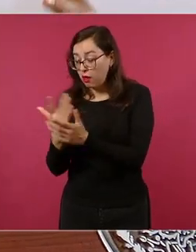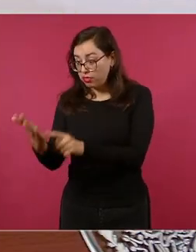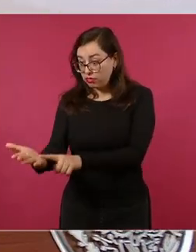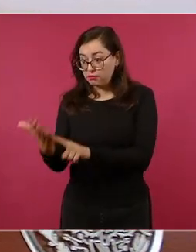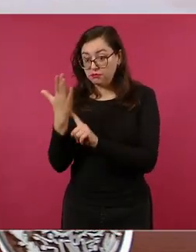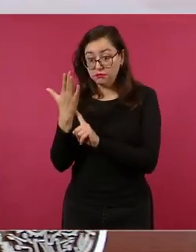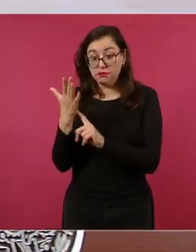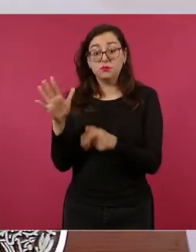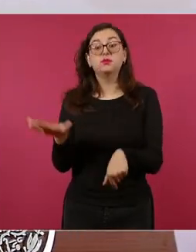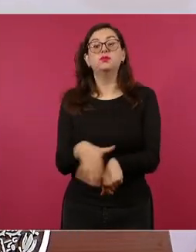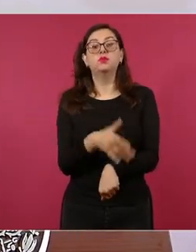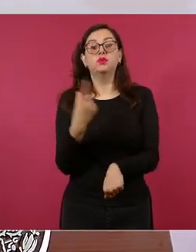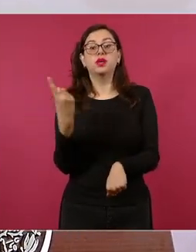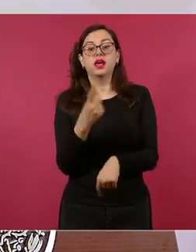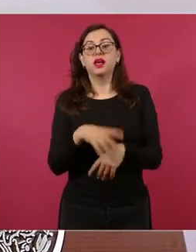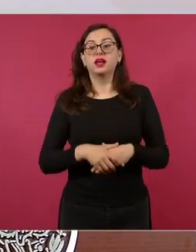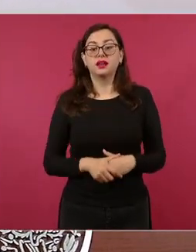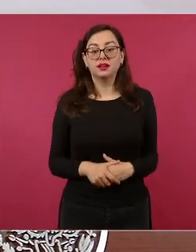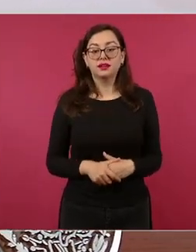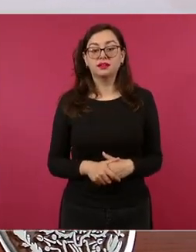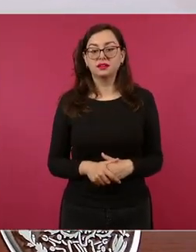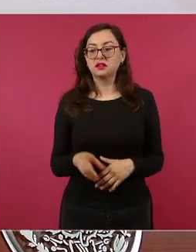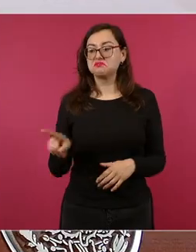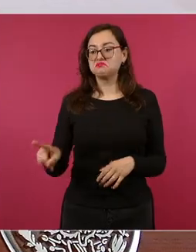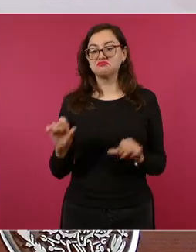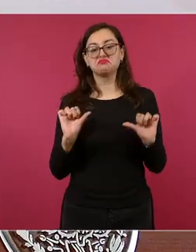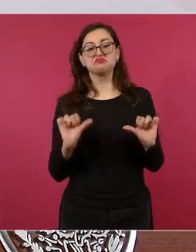proteger la corrupción